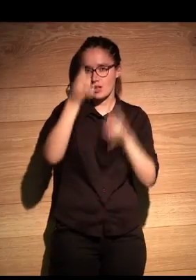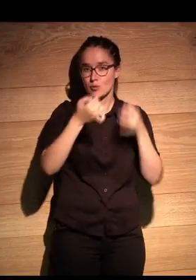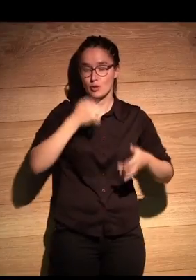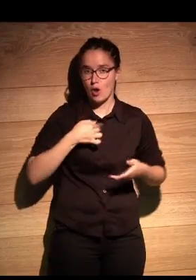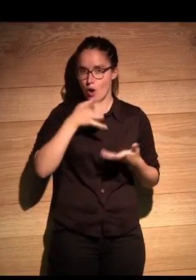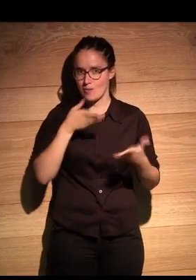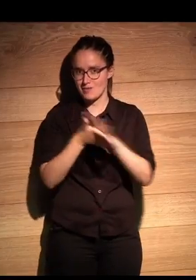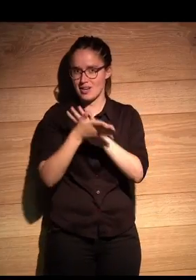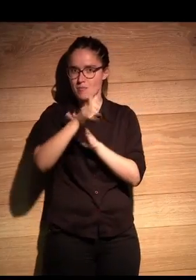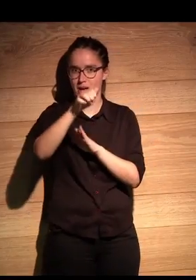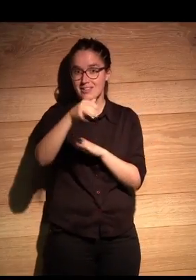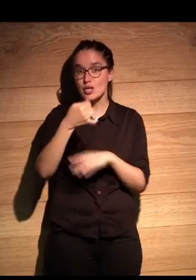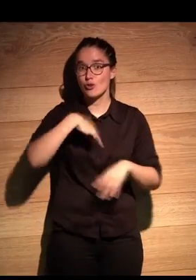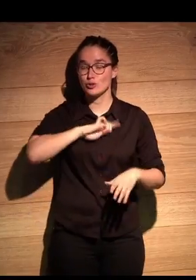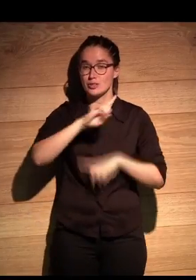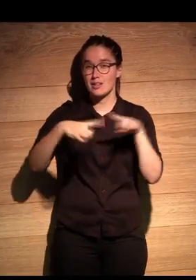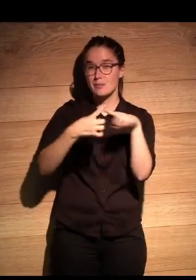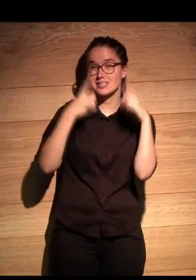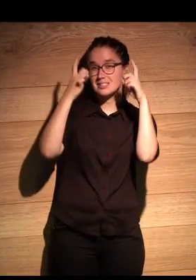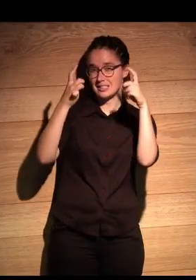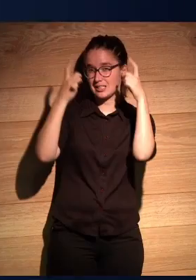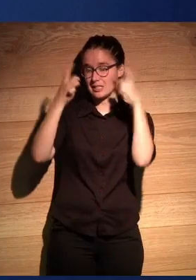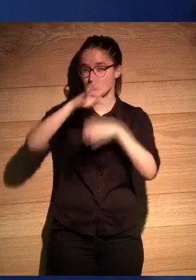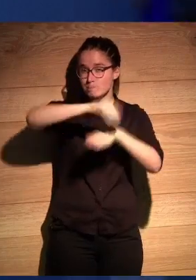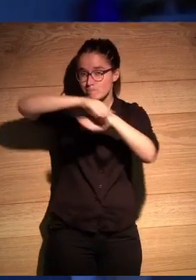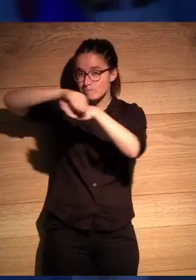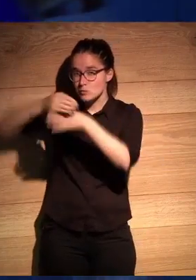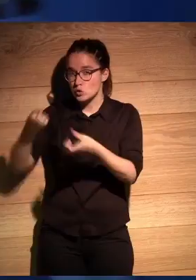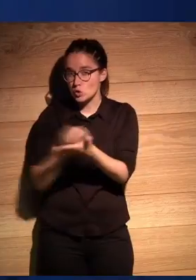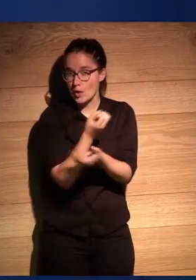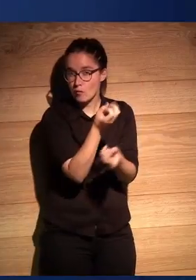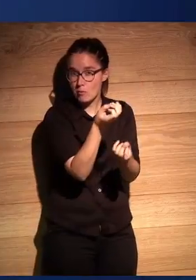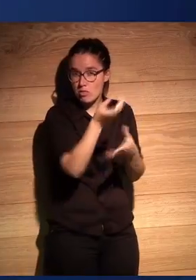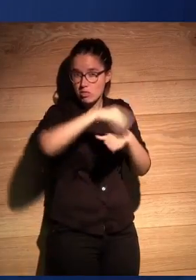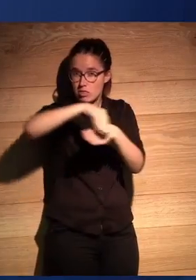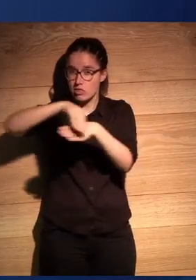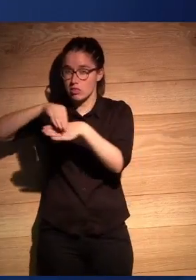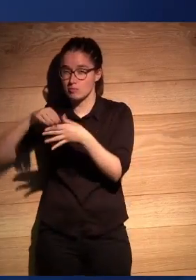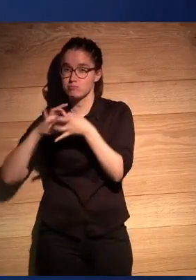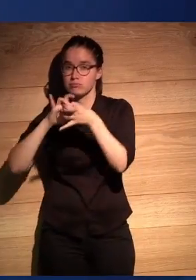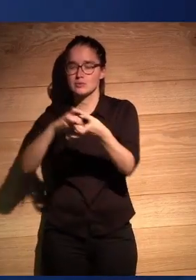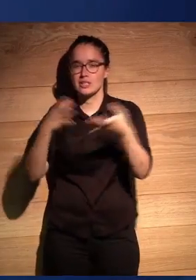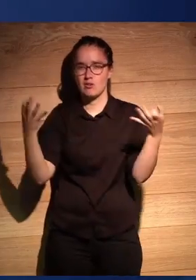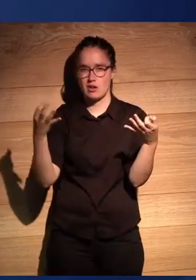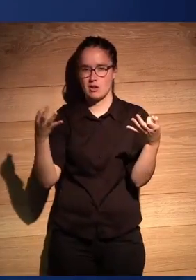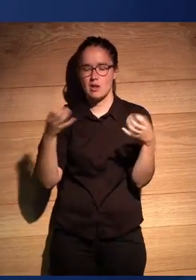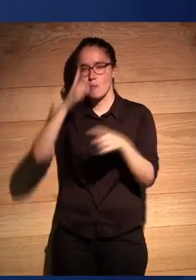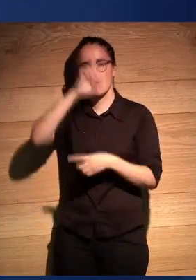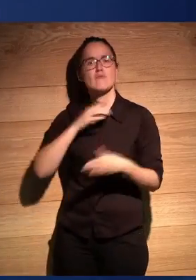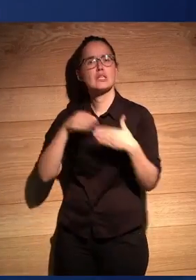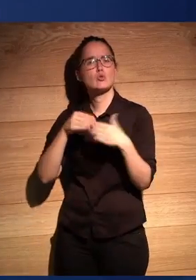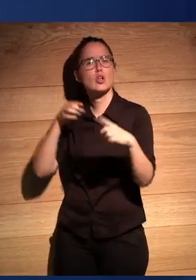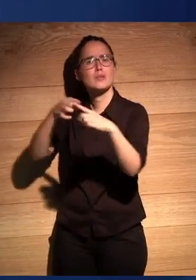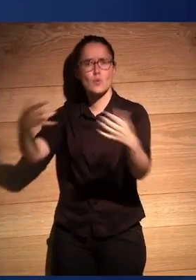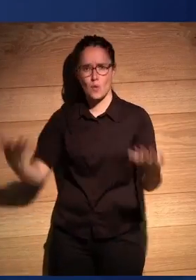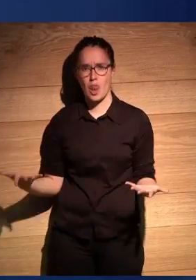Pati a continuación. Nosotros, además, intentamos recoger toda esa información relacionada con a qué perfil de usuario nos